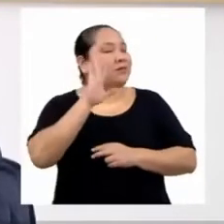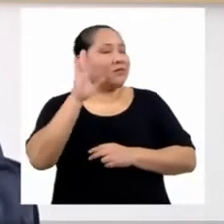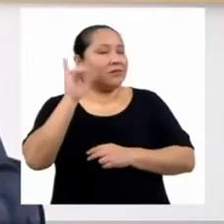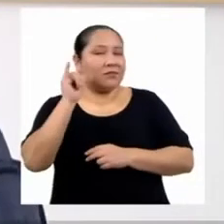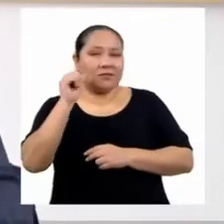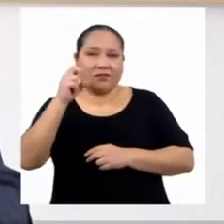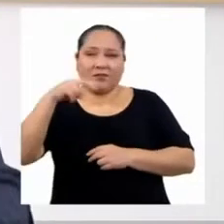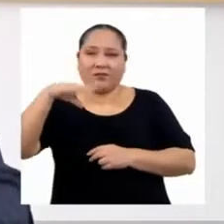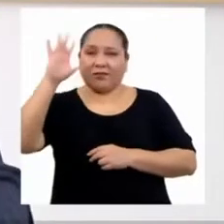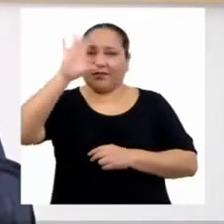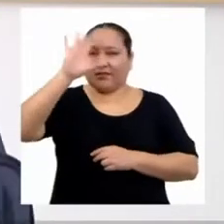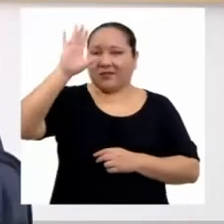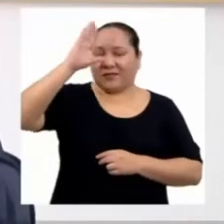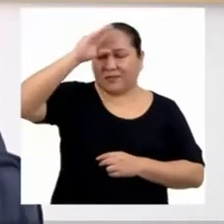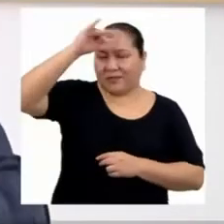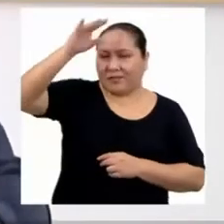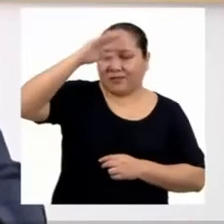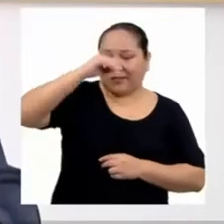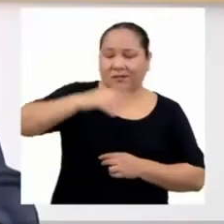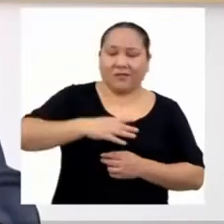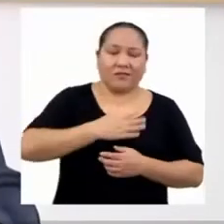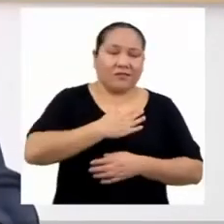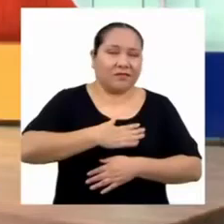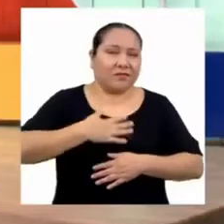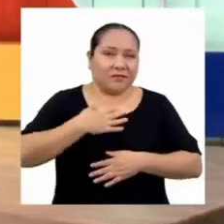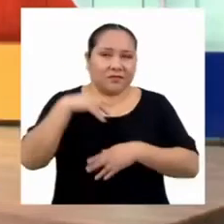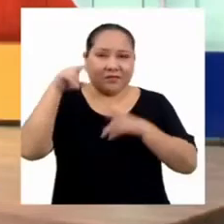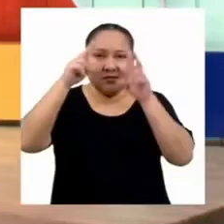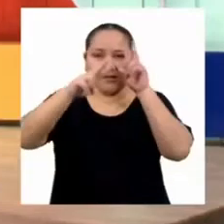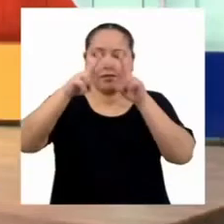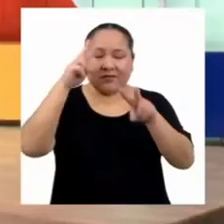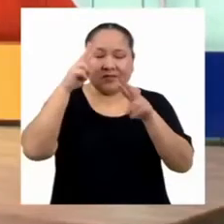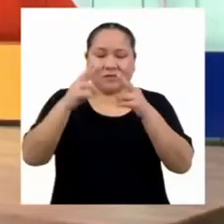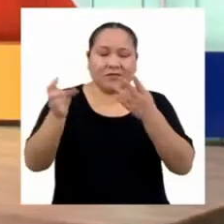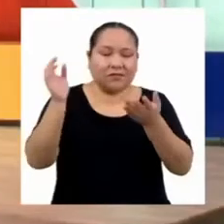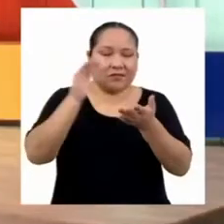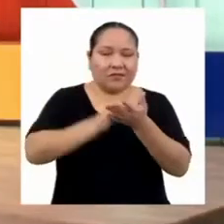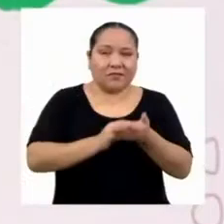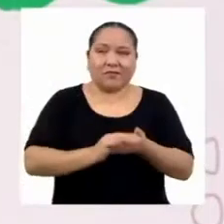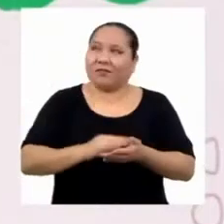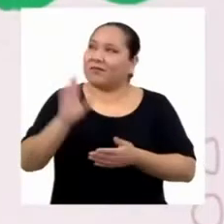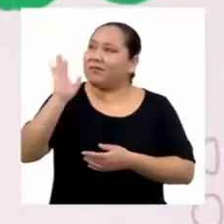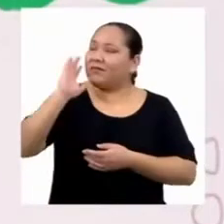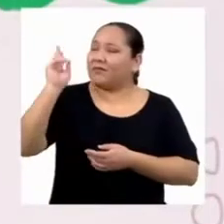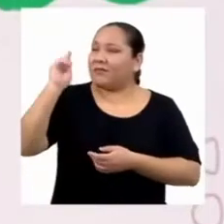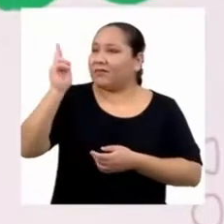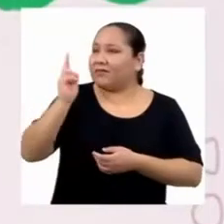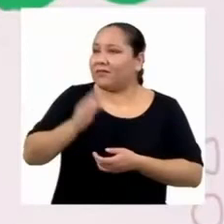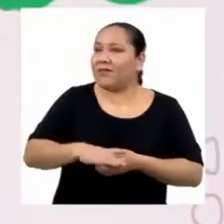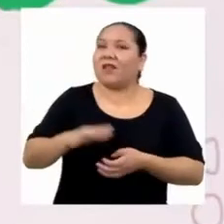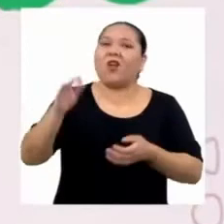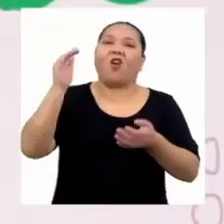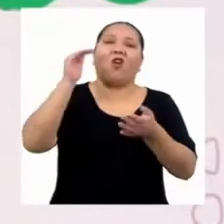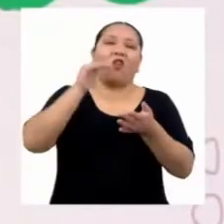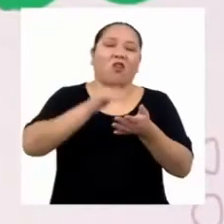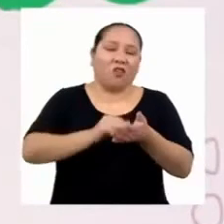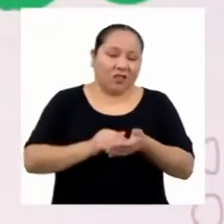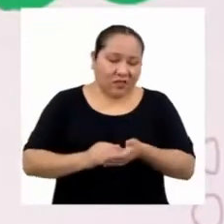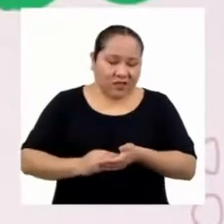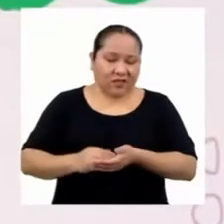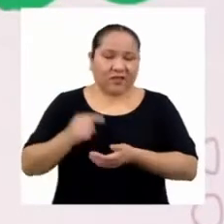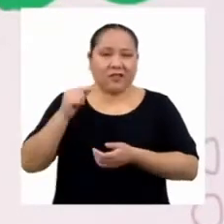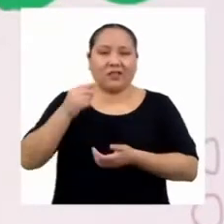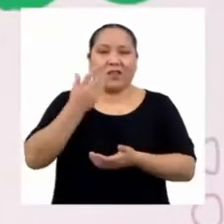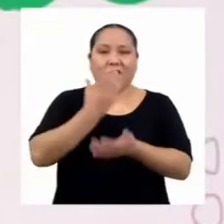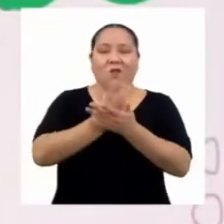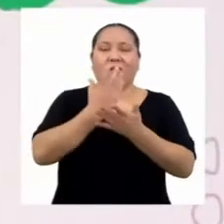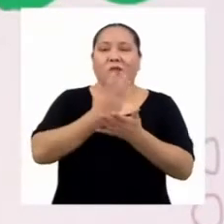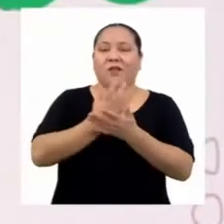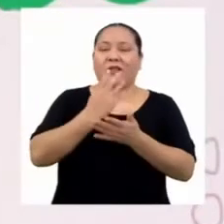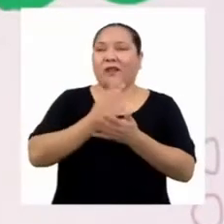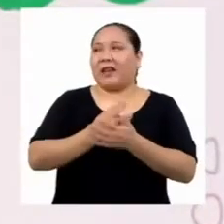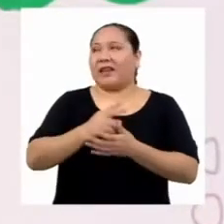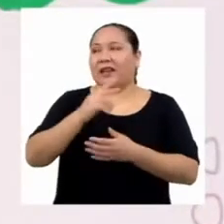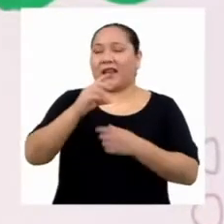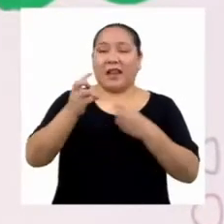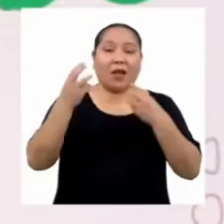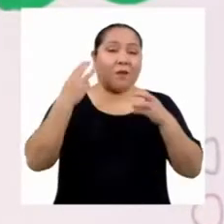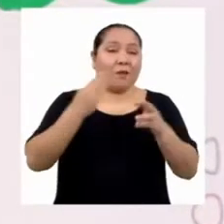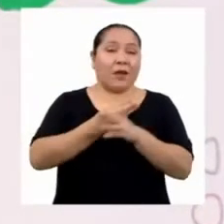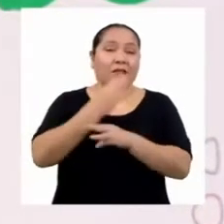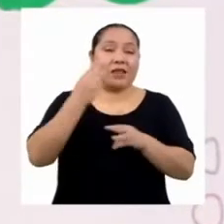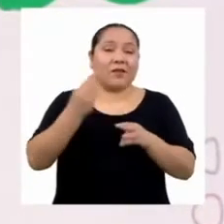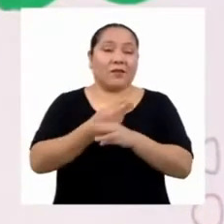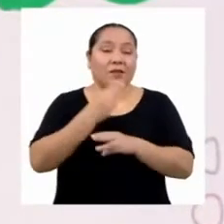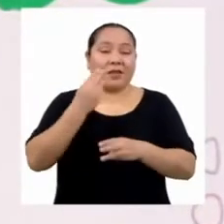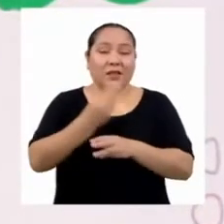Hola, chicos y chicas. Qué gusto verlos de nuevo. Hola, profesor. Una vez más, es hora de demostrar que la matemática puede